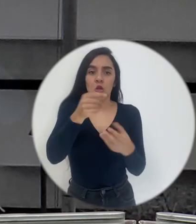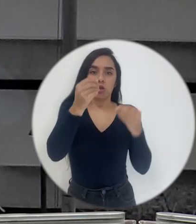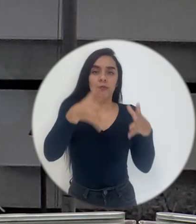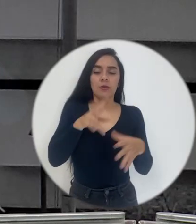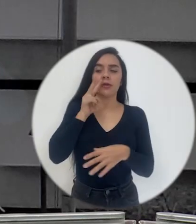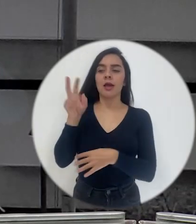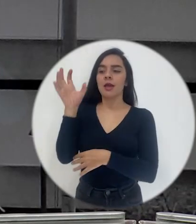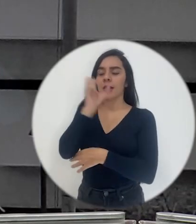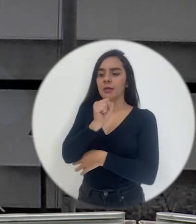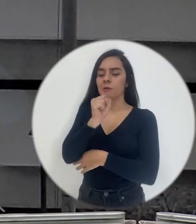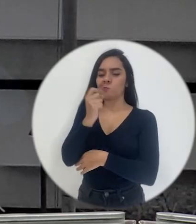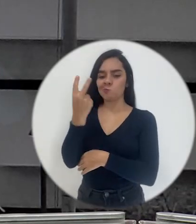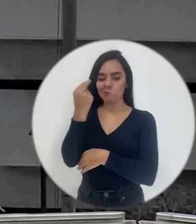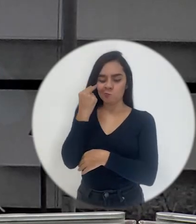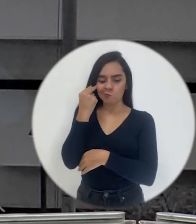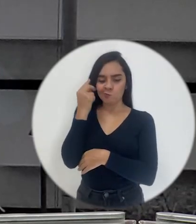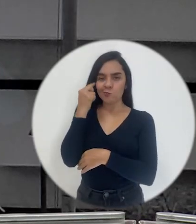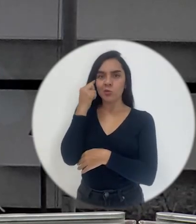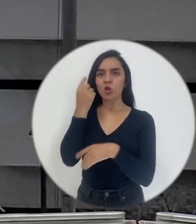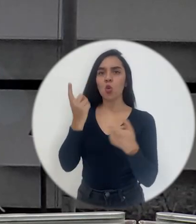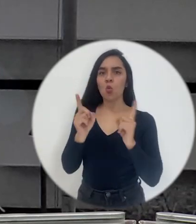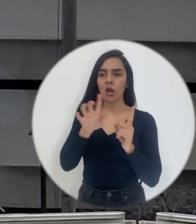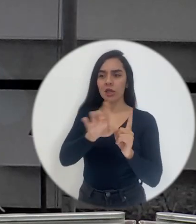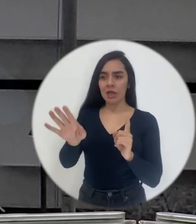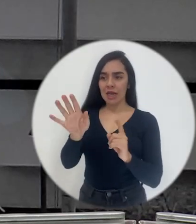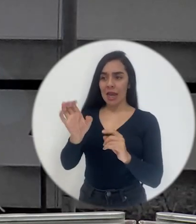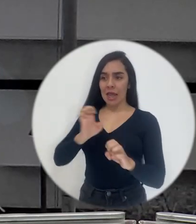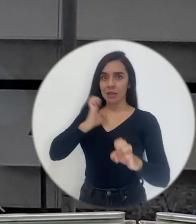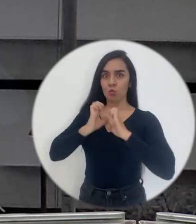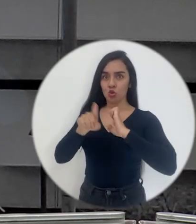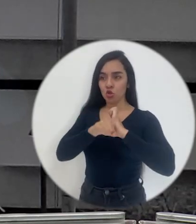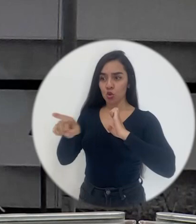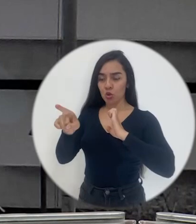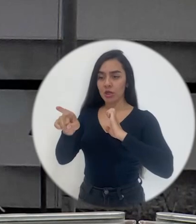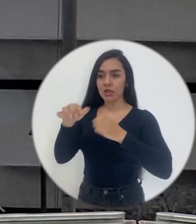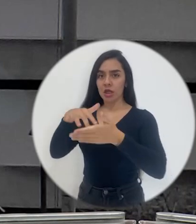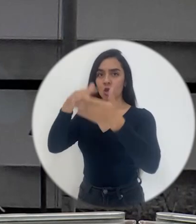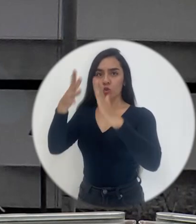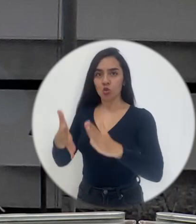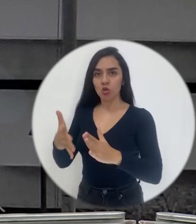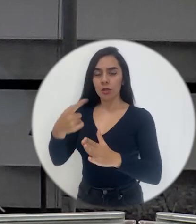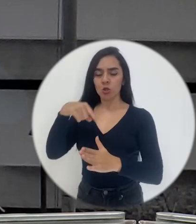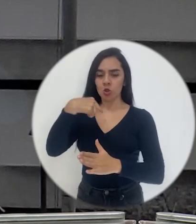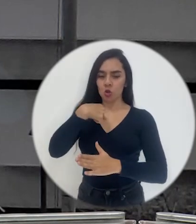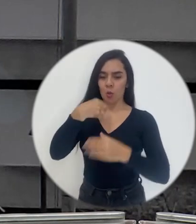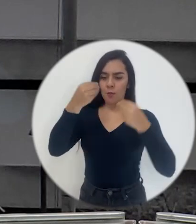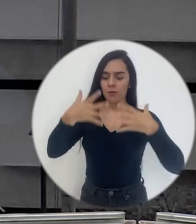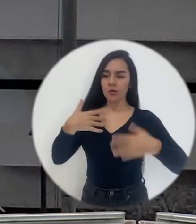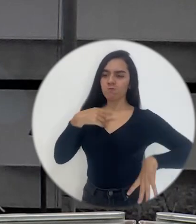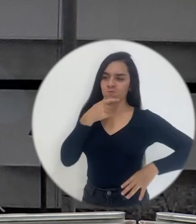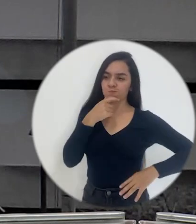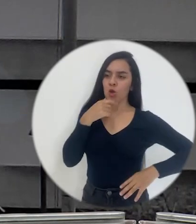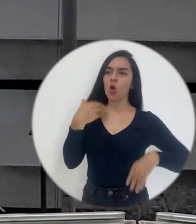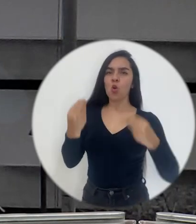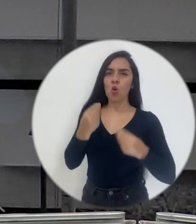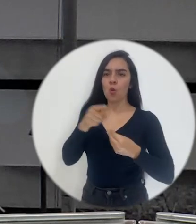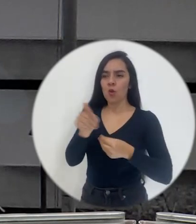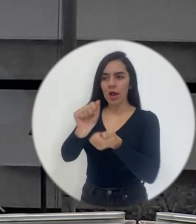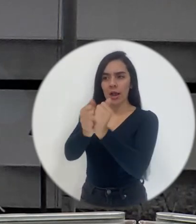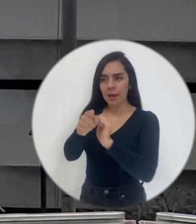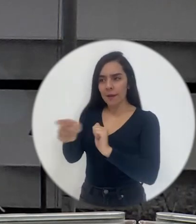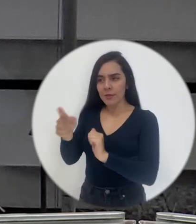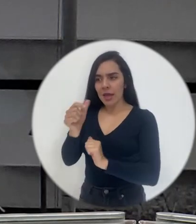manera esa situación, ese estado emocional del estudiante puede cambiar para que se acerque a las